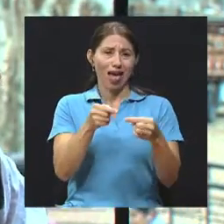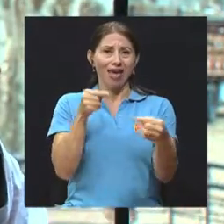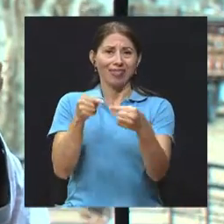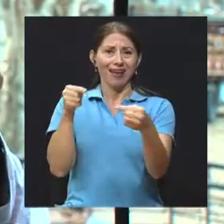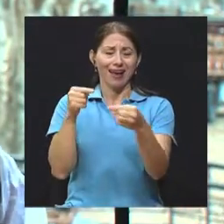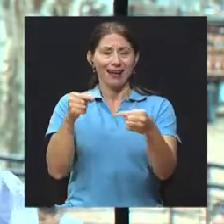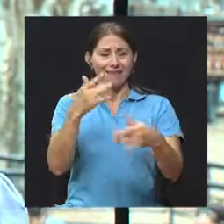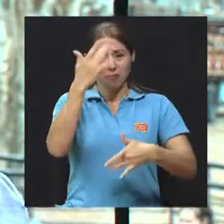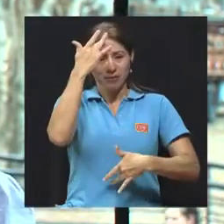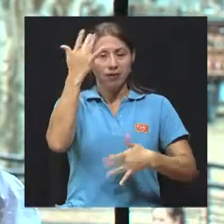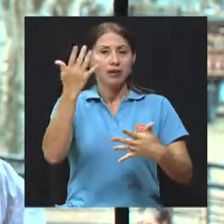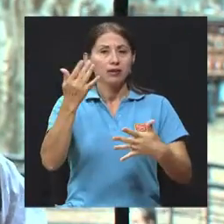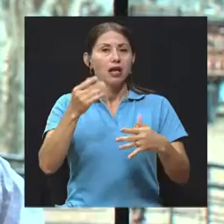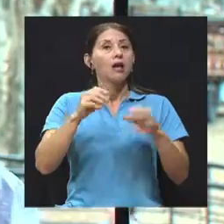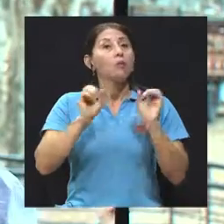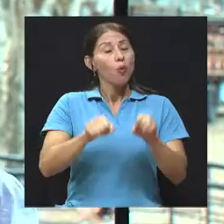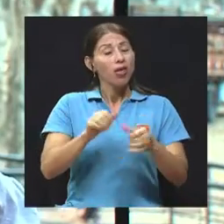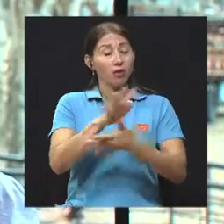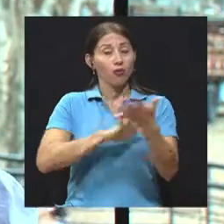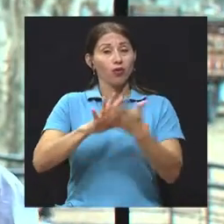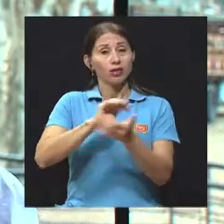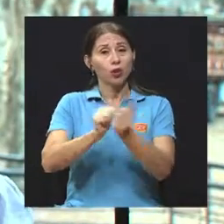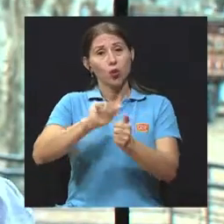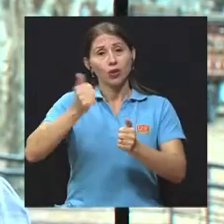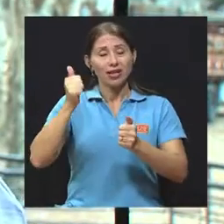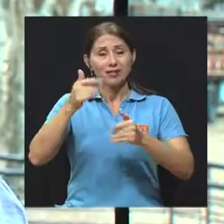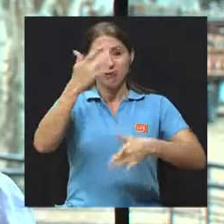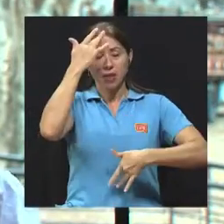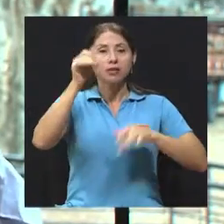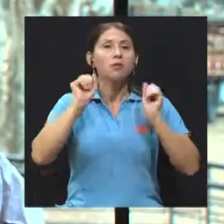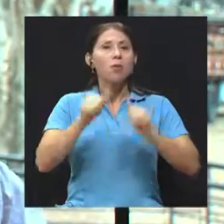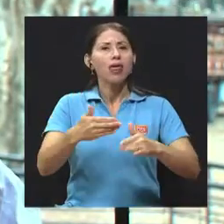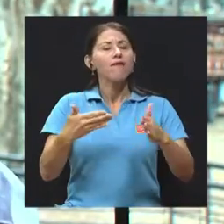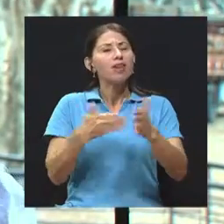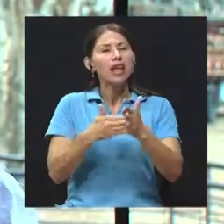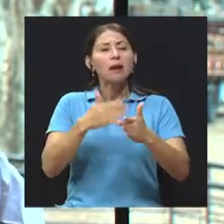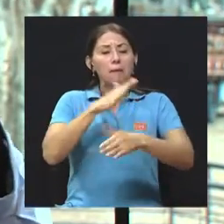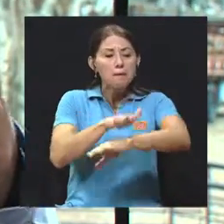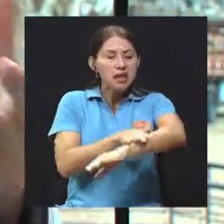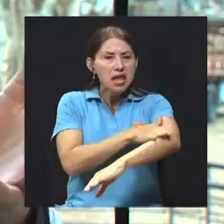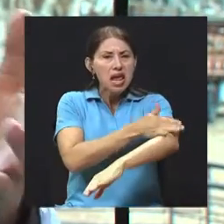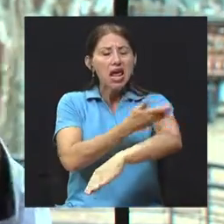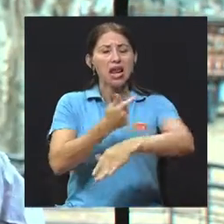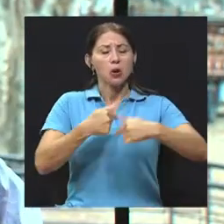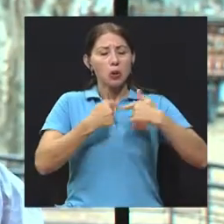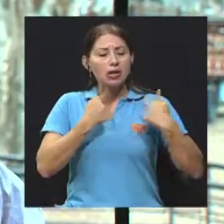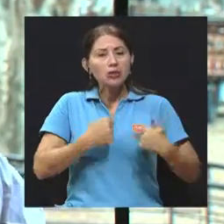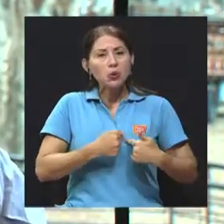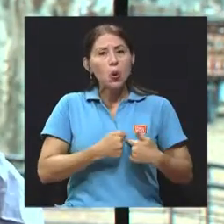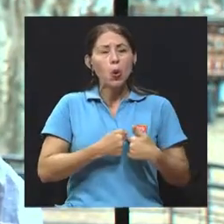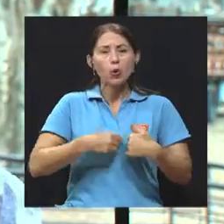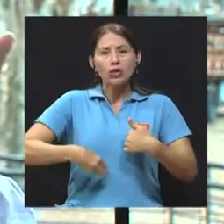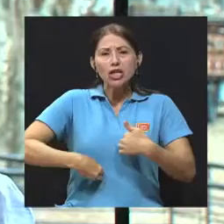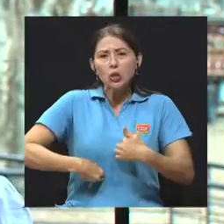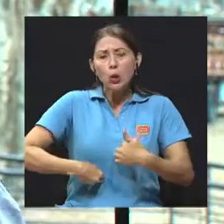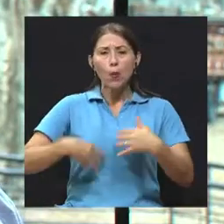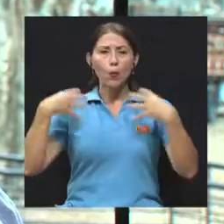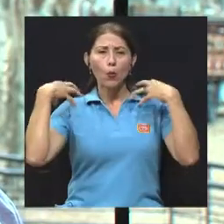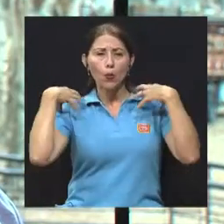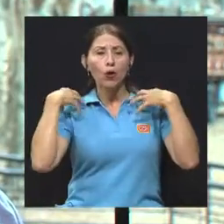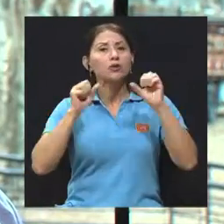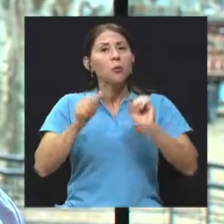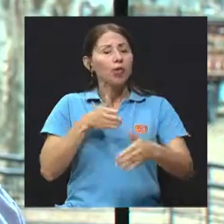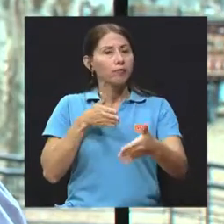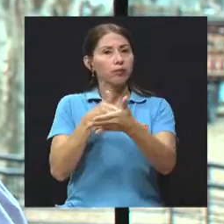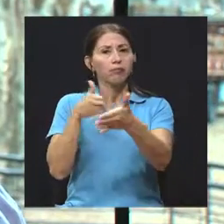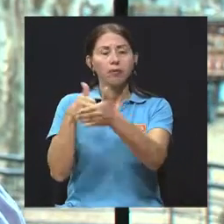puesto que puede afectar piel, articulaciones, mucosas, corazón, pulmón, riñones, prácticamente casi todo el